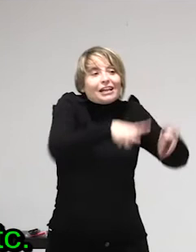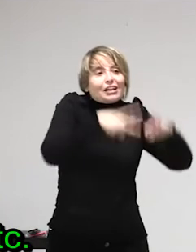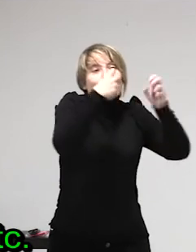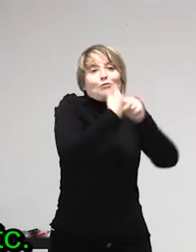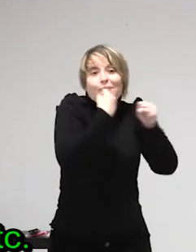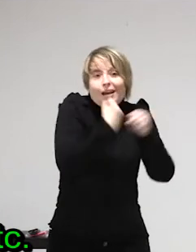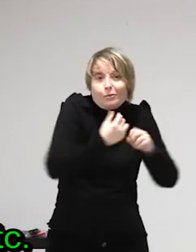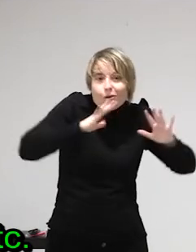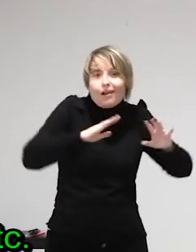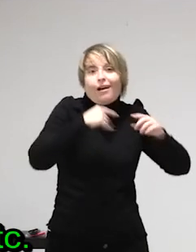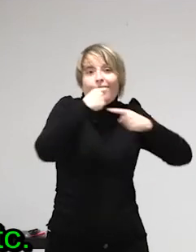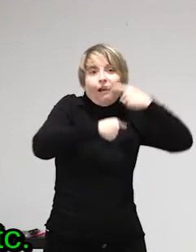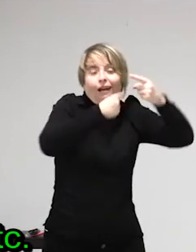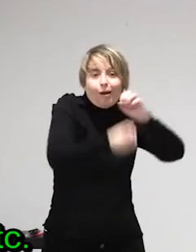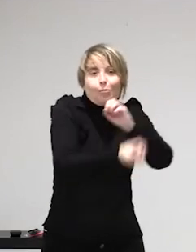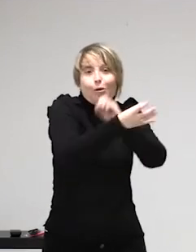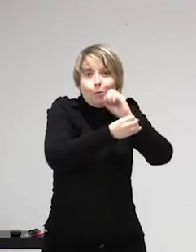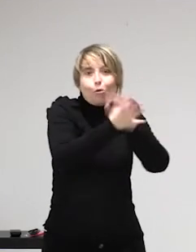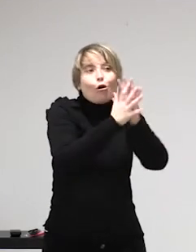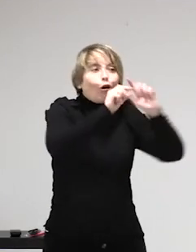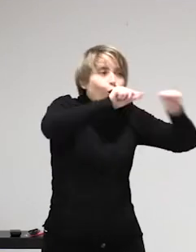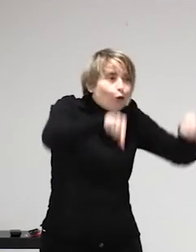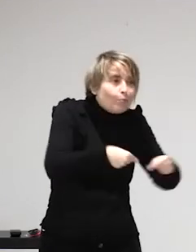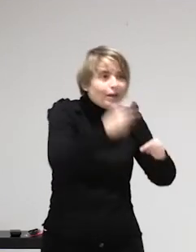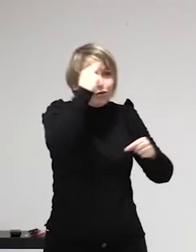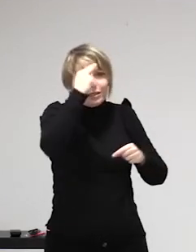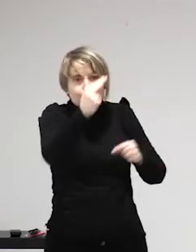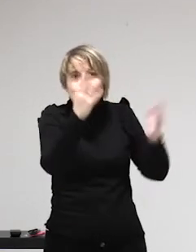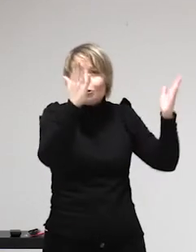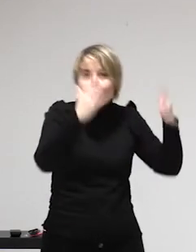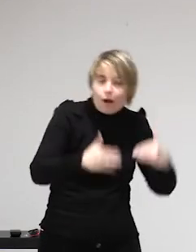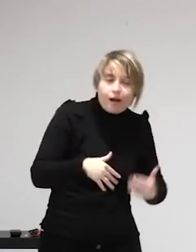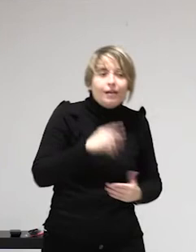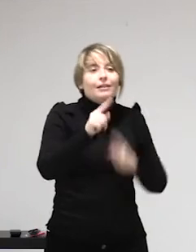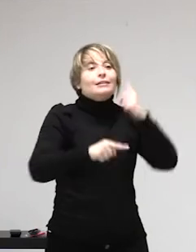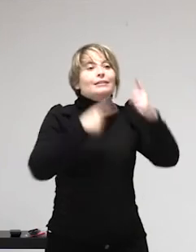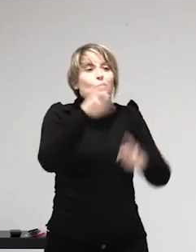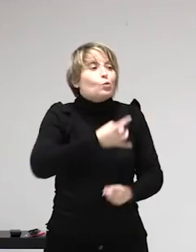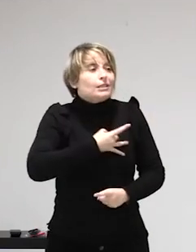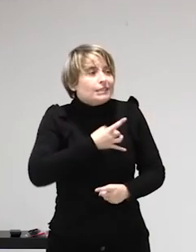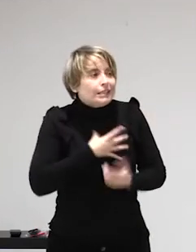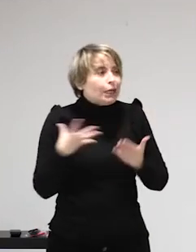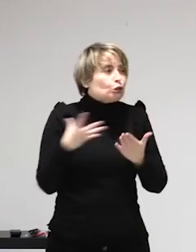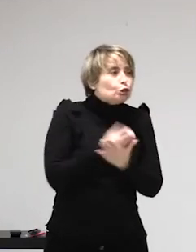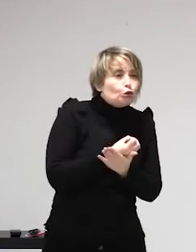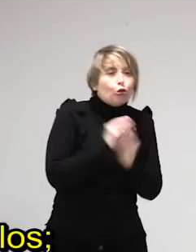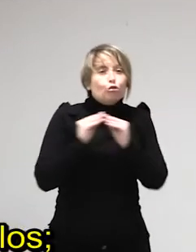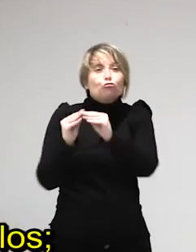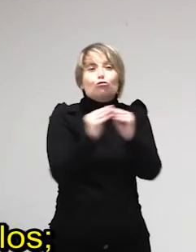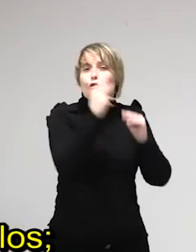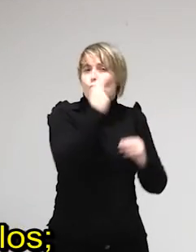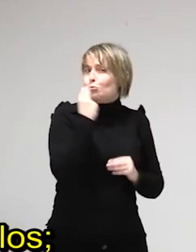trabajando de manera escondida, clandestina, etc. Es la única falla que le vemos pero por lo demás nos parece un modelo bastante imitable.